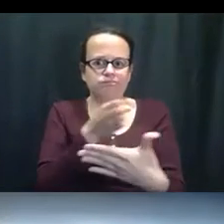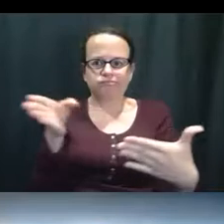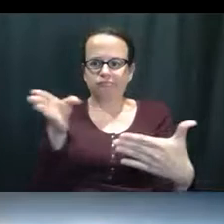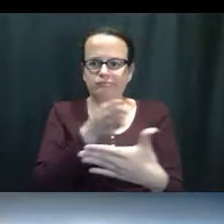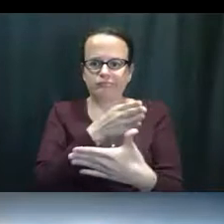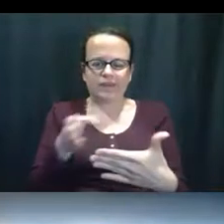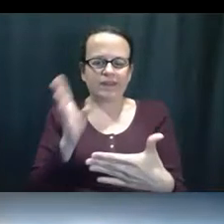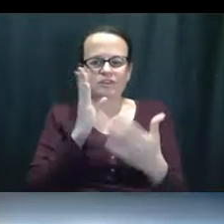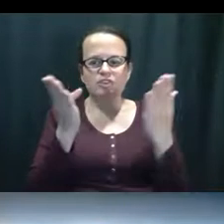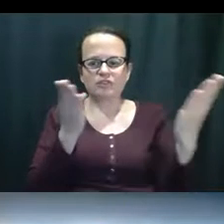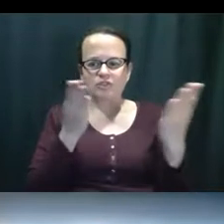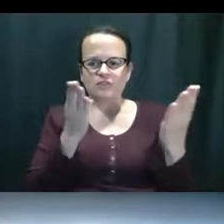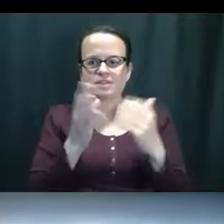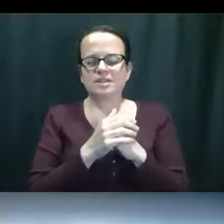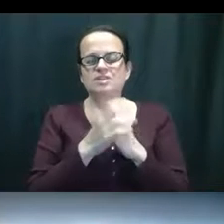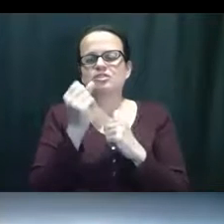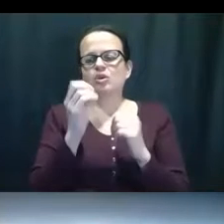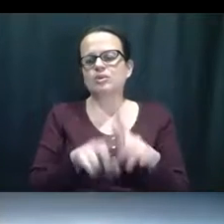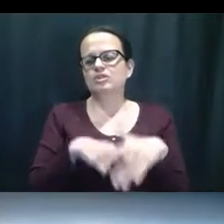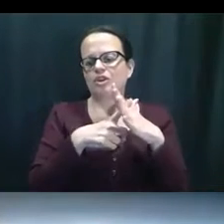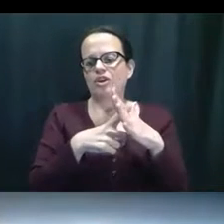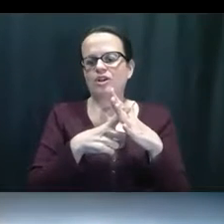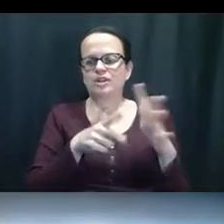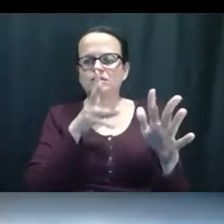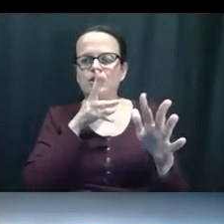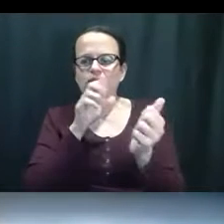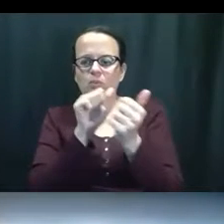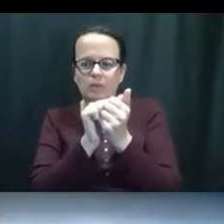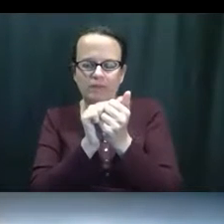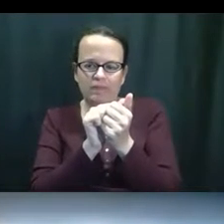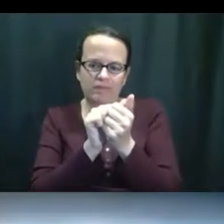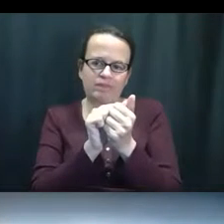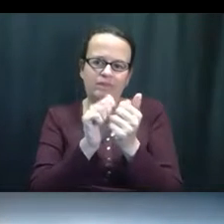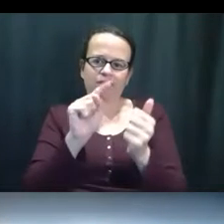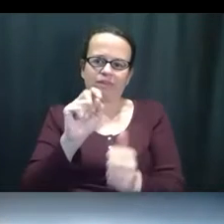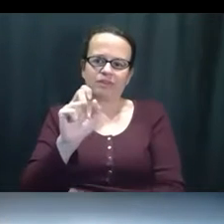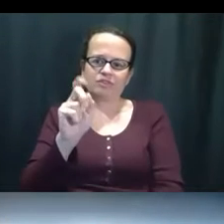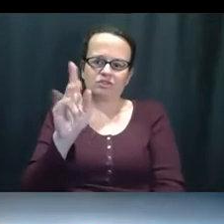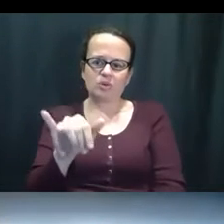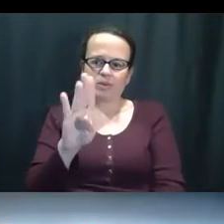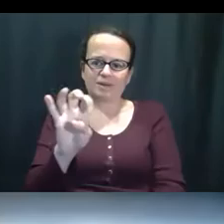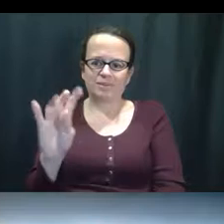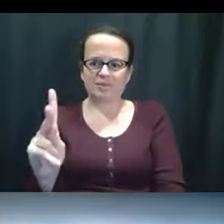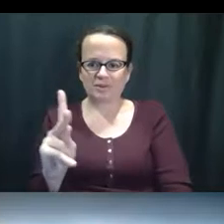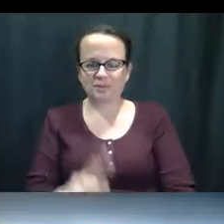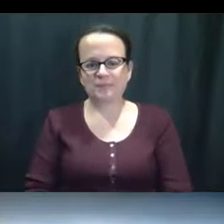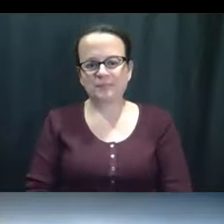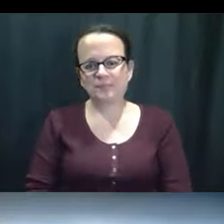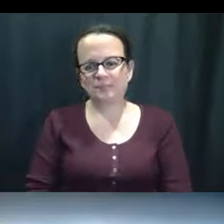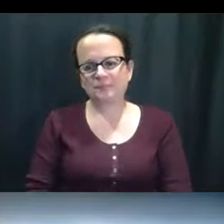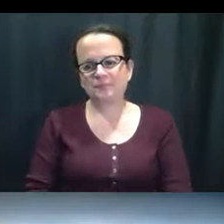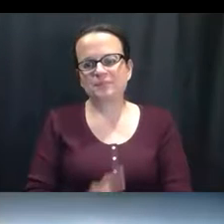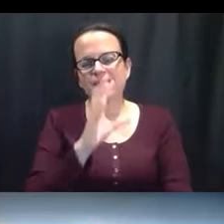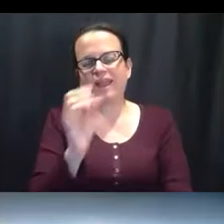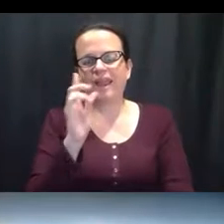de cómo proveer un una una esquema grande de servicios y la próxima diapositiva, por favor.